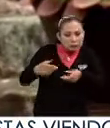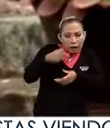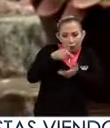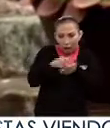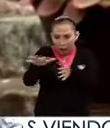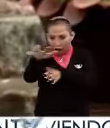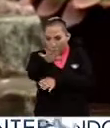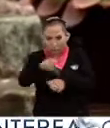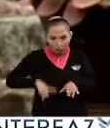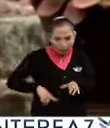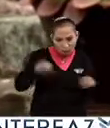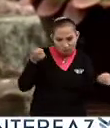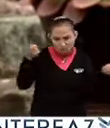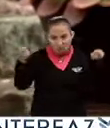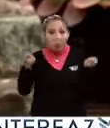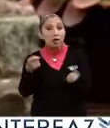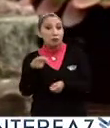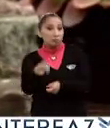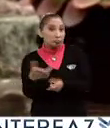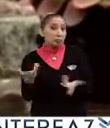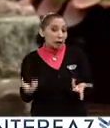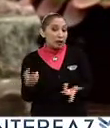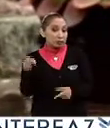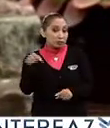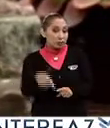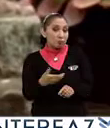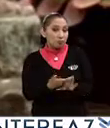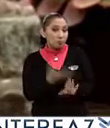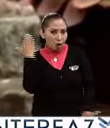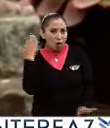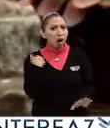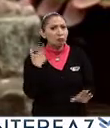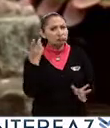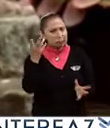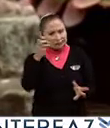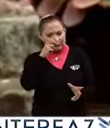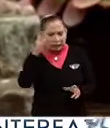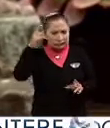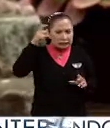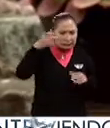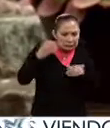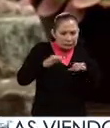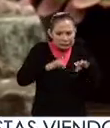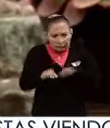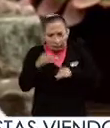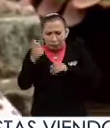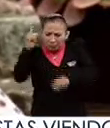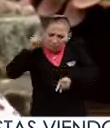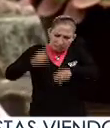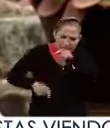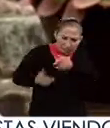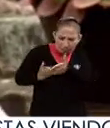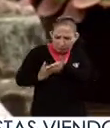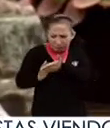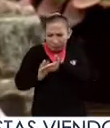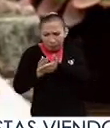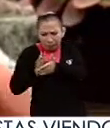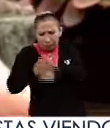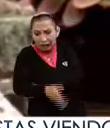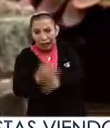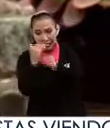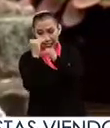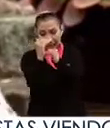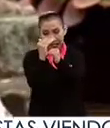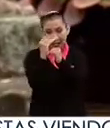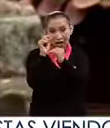Estado paraguayo. Así que allí estamos bastante desafiados por traspasar ese